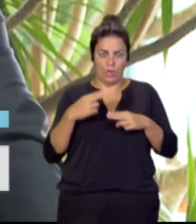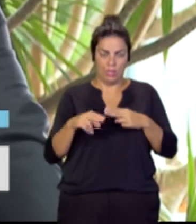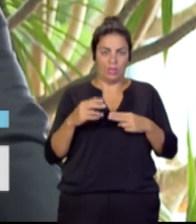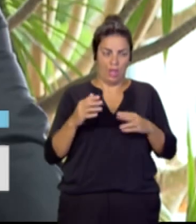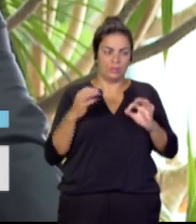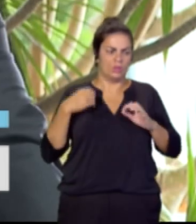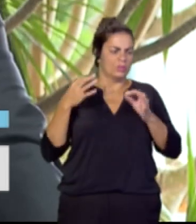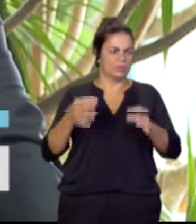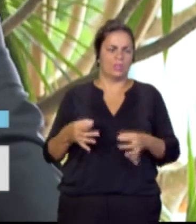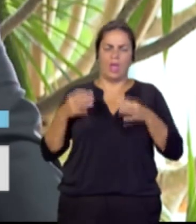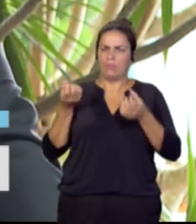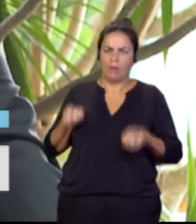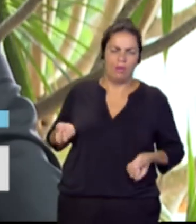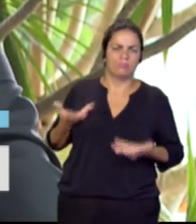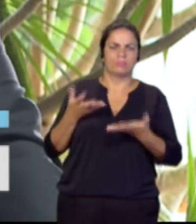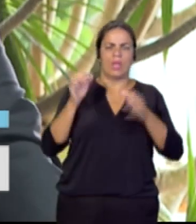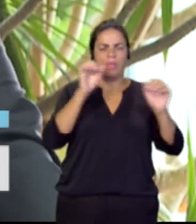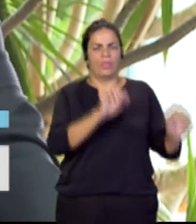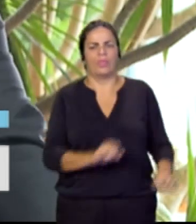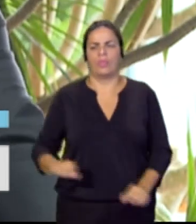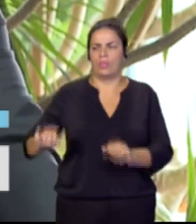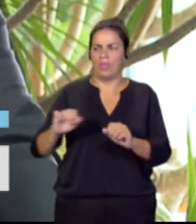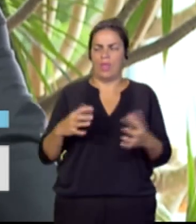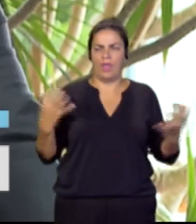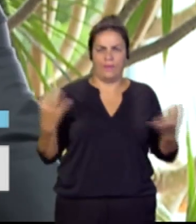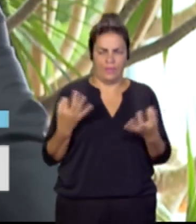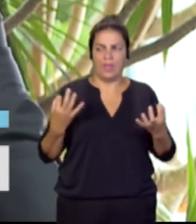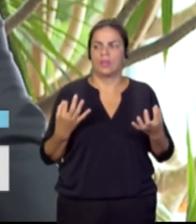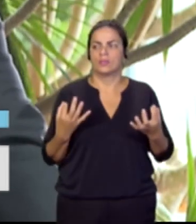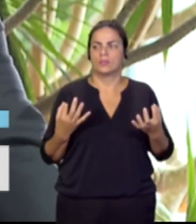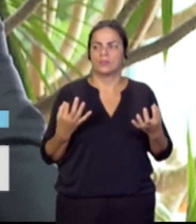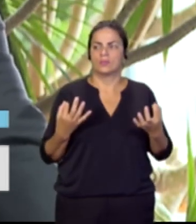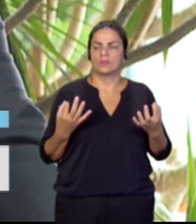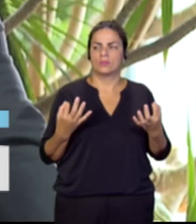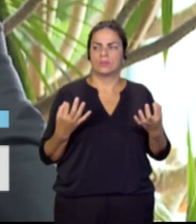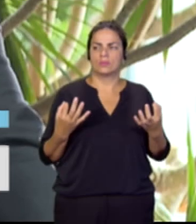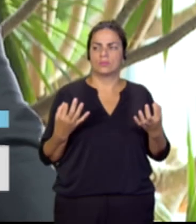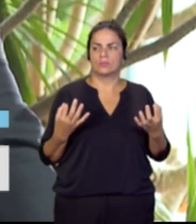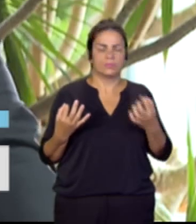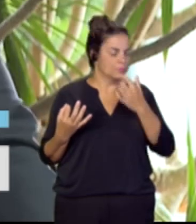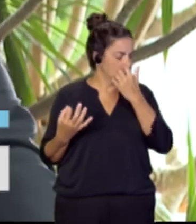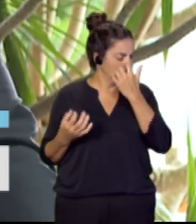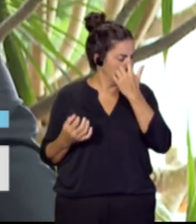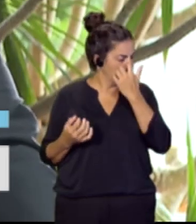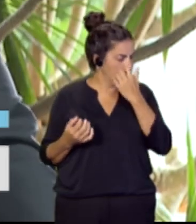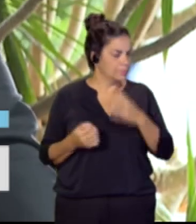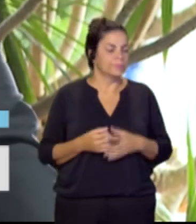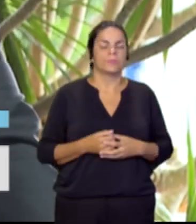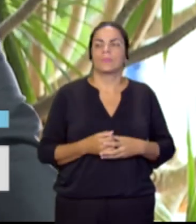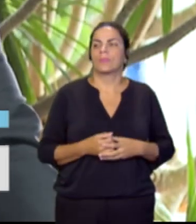que si hace falta, si hay una cosa que no hace falta hacer,